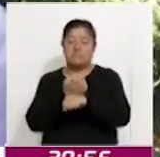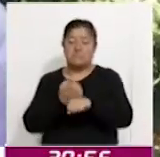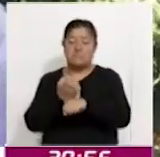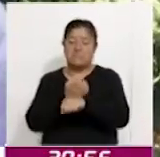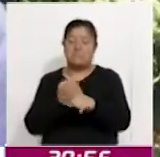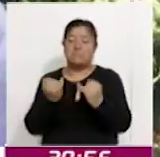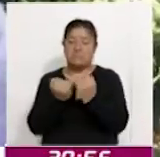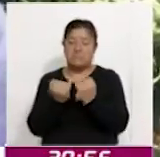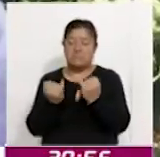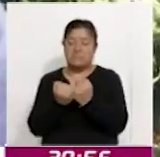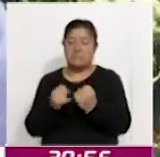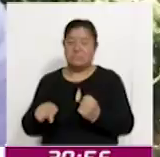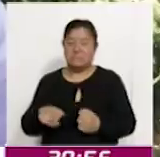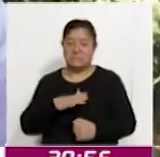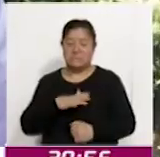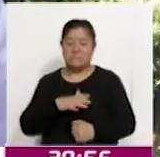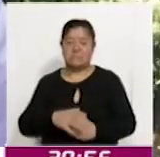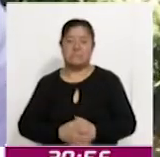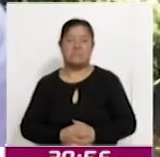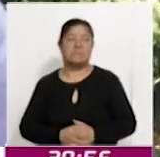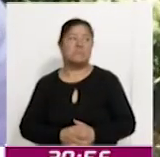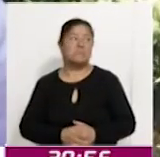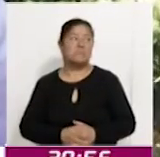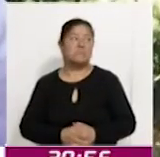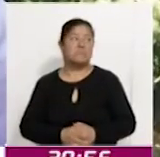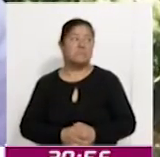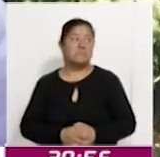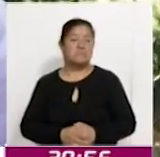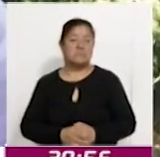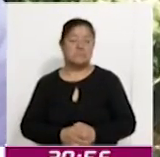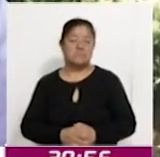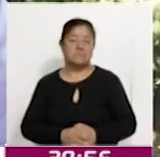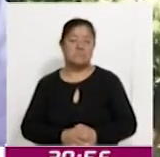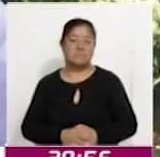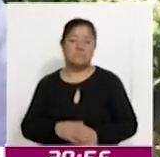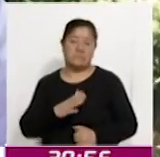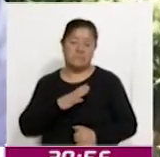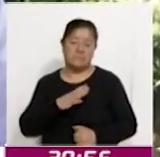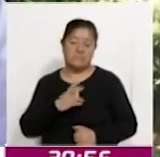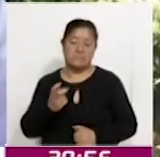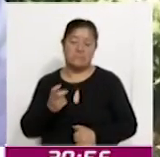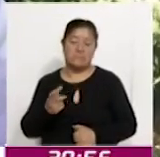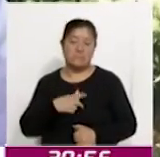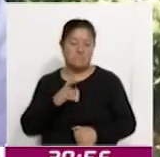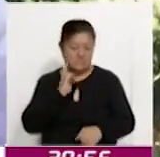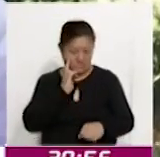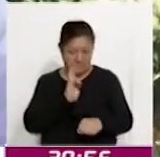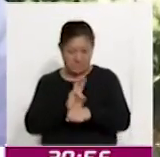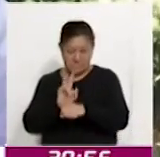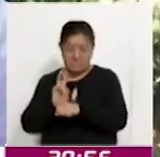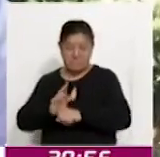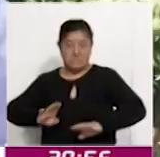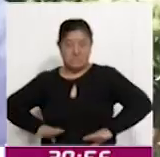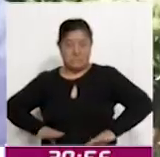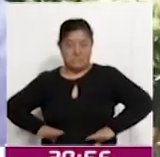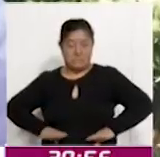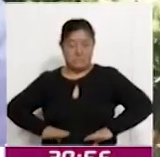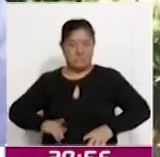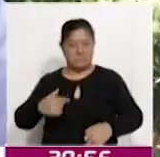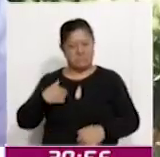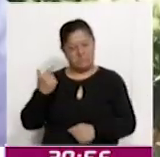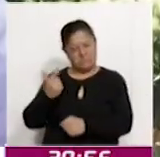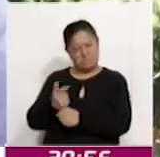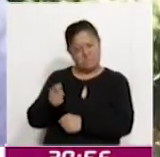también puede estar ahí un poquito inmiscuido. Entonces, son varias características que si en algún momento notamos